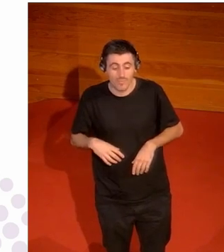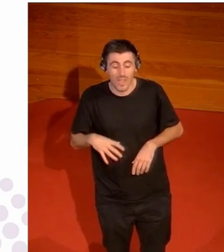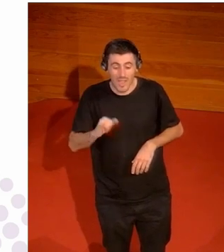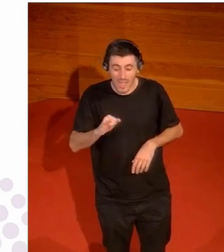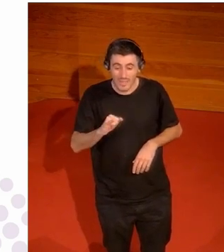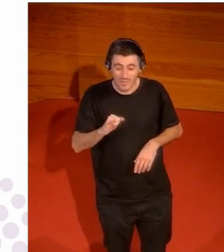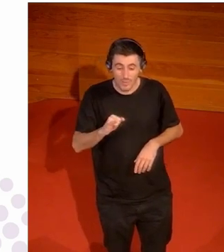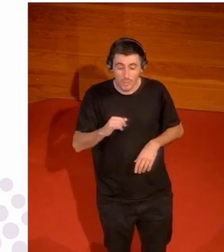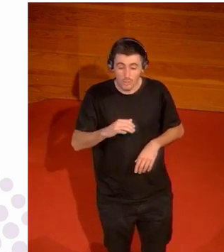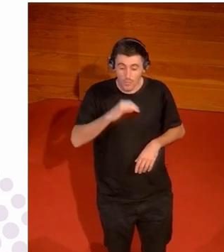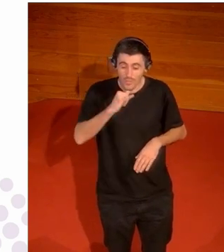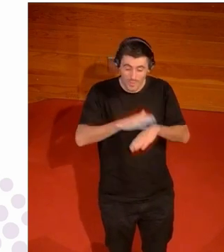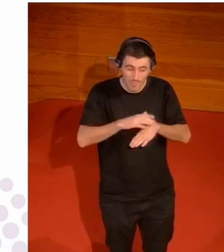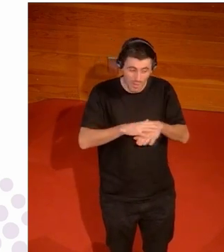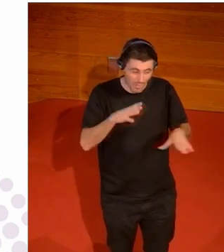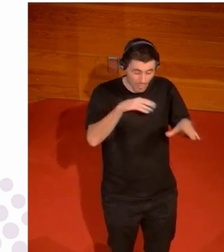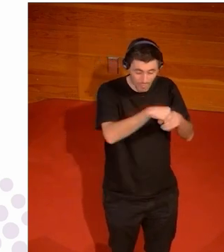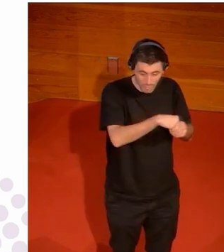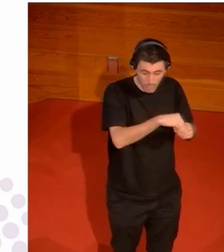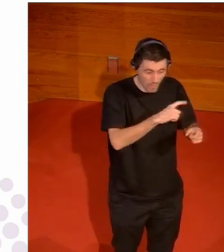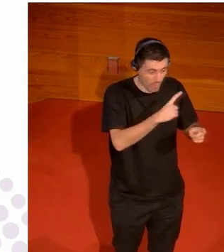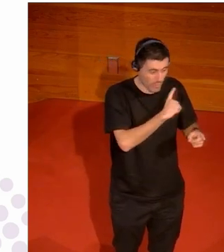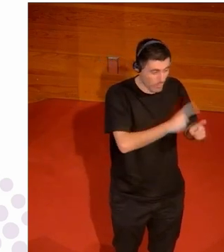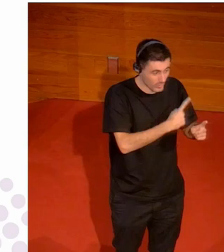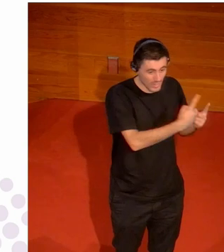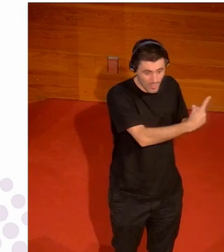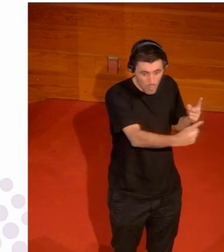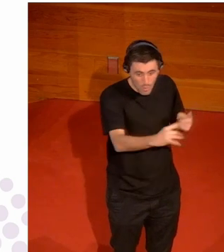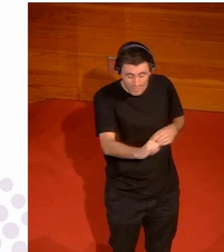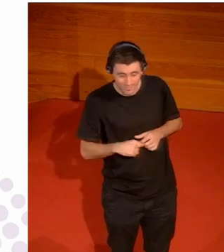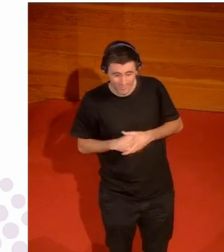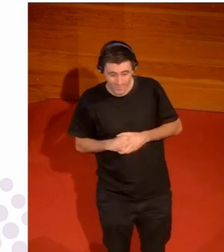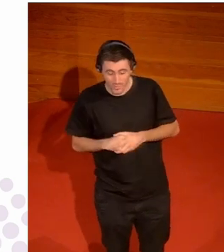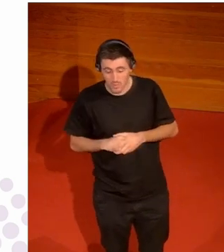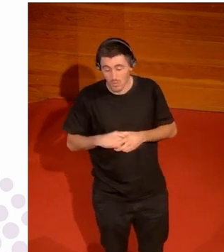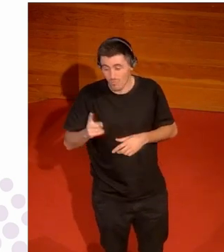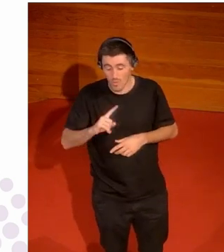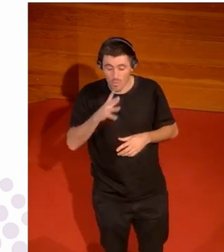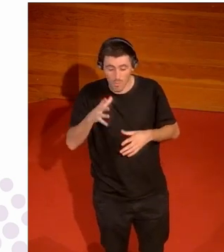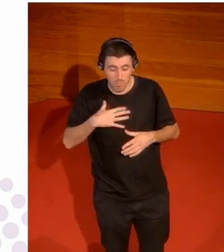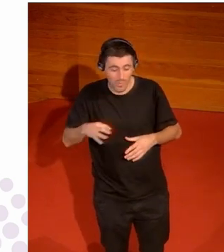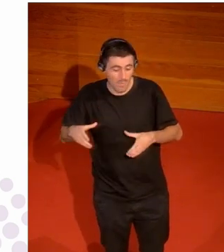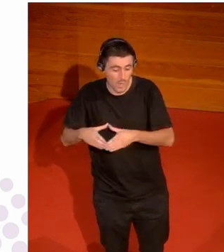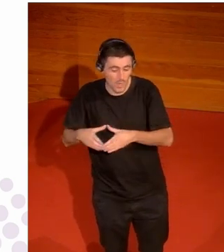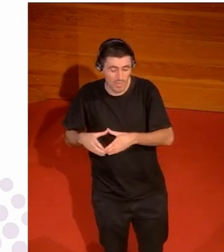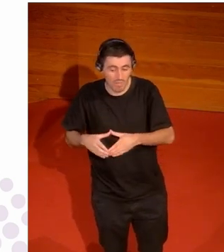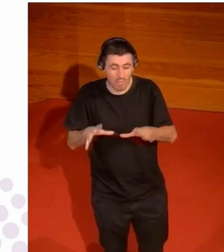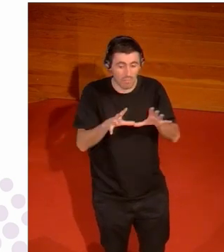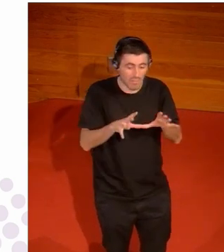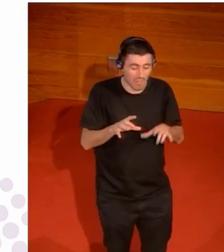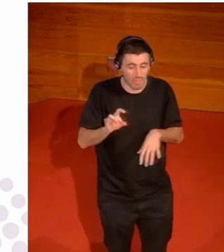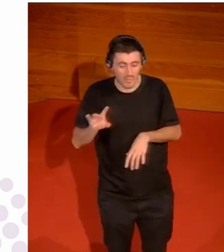tantas como para participar en cada uno de los deportes olímpicos? pues a lo mejor no son una minoría a lo mejor son 10, 12, 15 que quieren participar en los Juegos